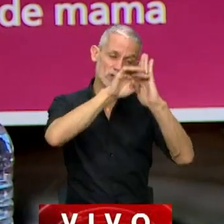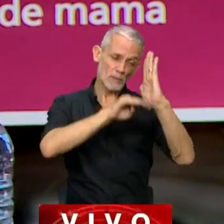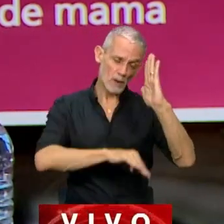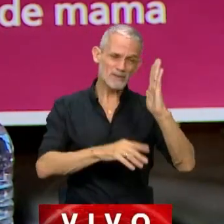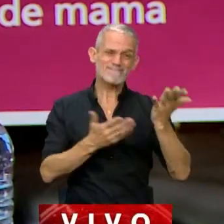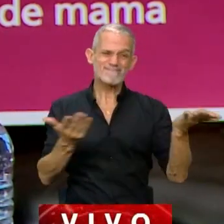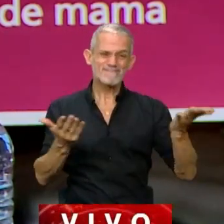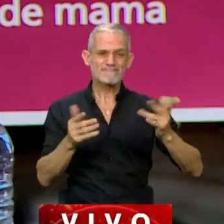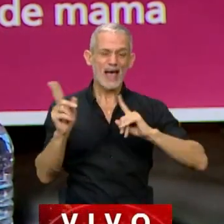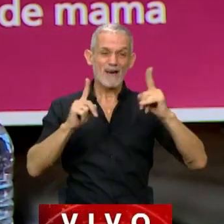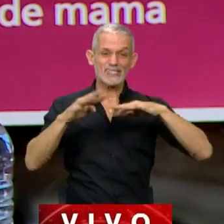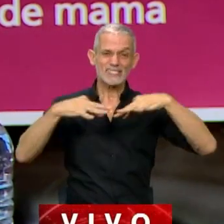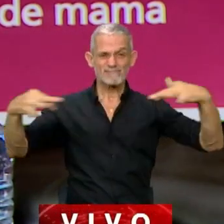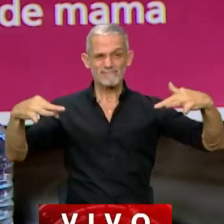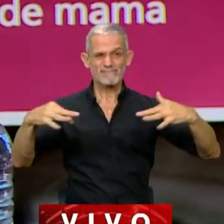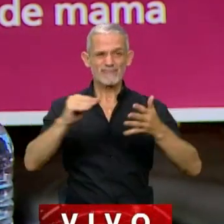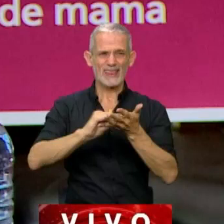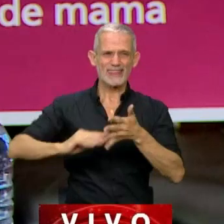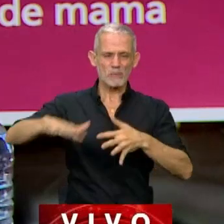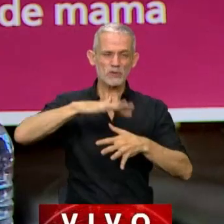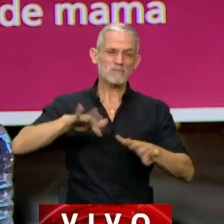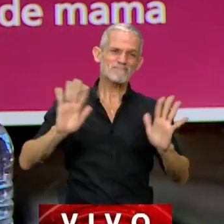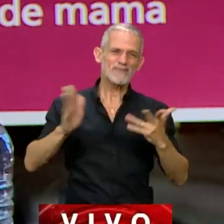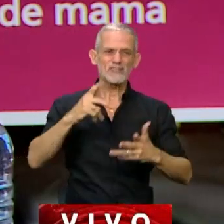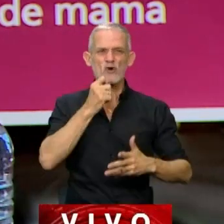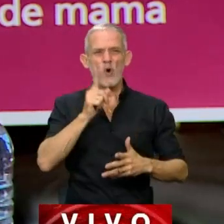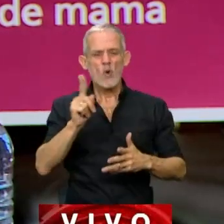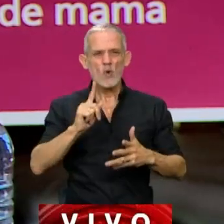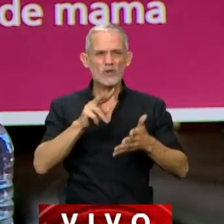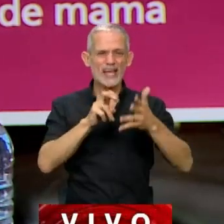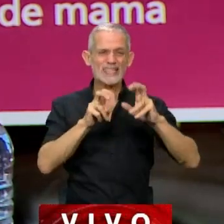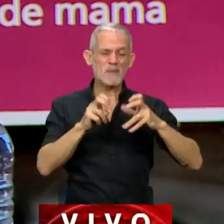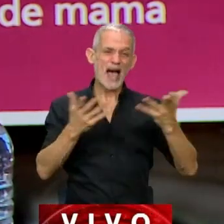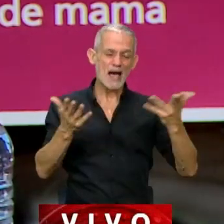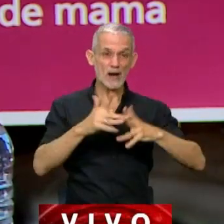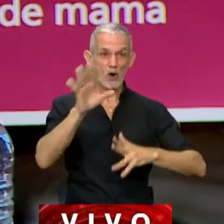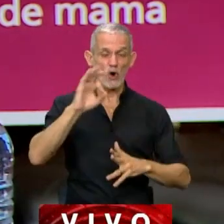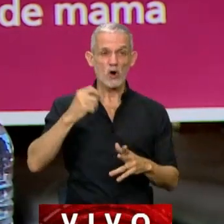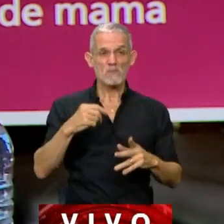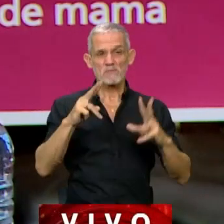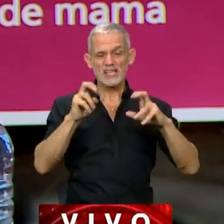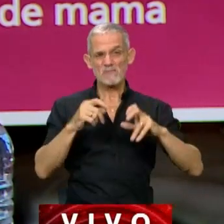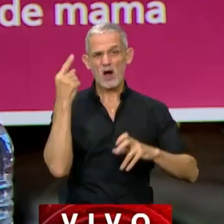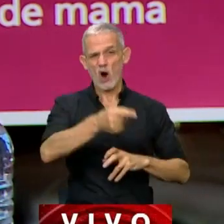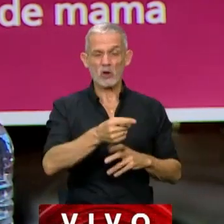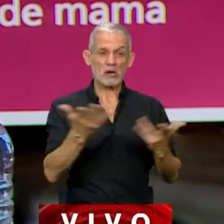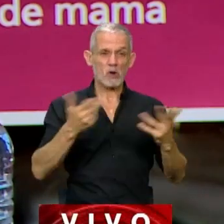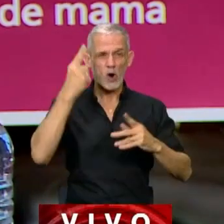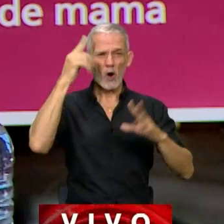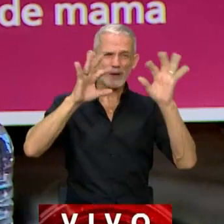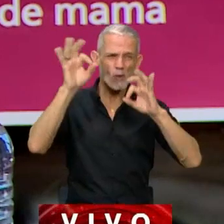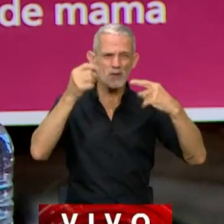probablemente porque no nos gustan, porque estamos en contra de algunos casos, porque tenemos